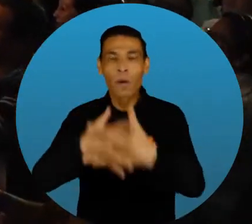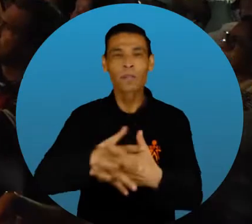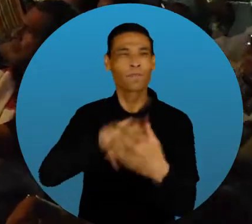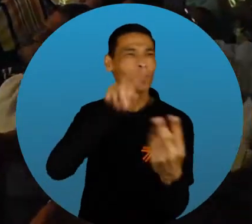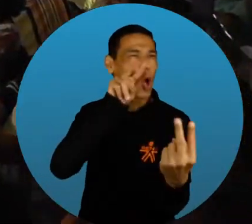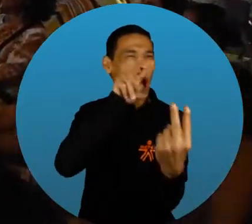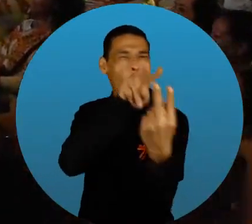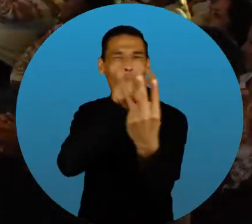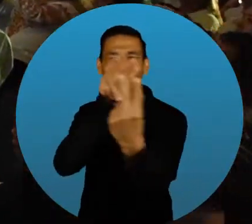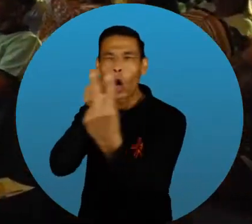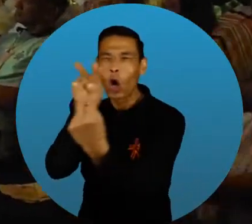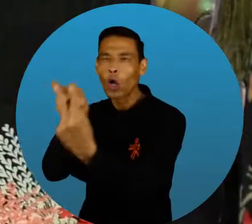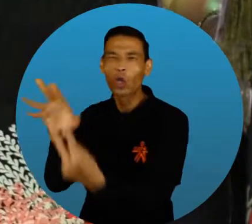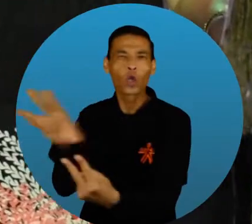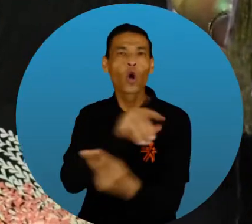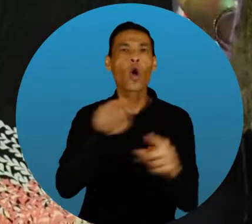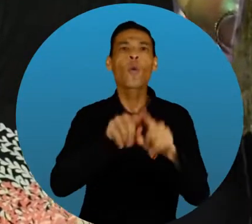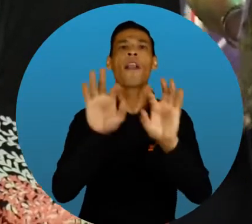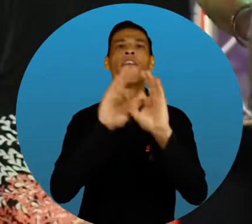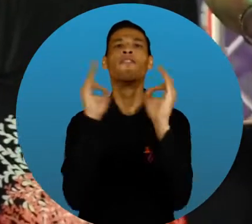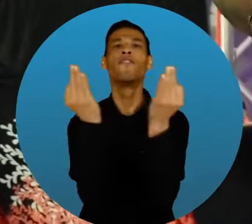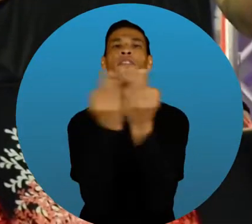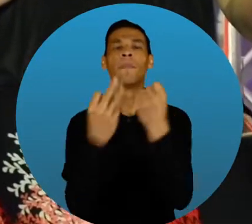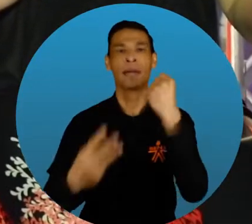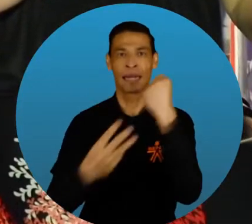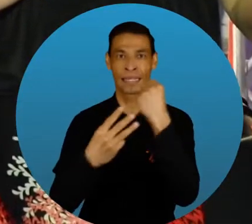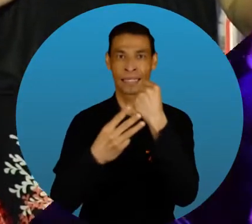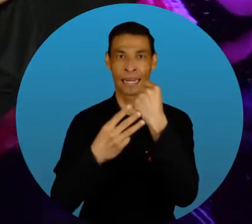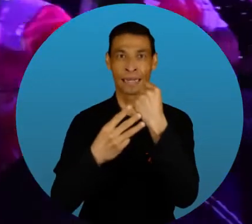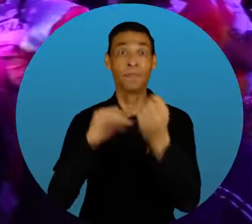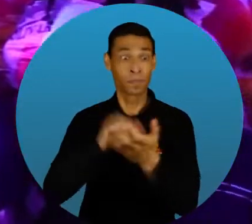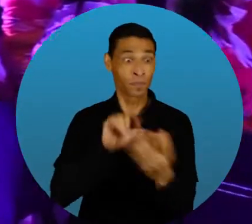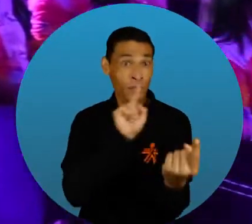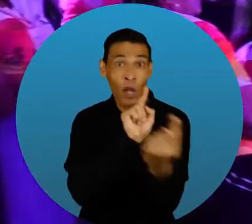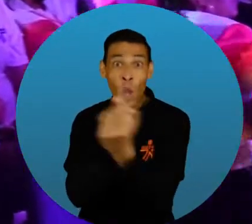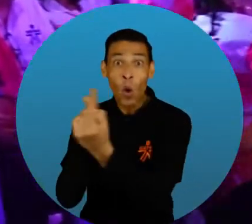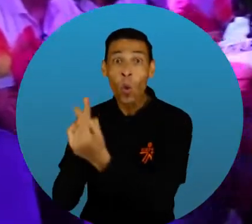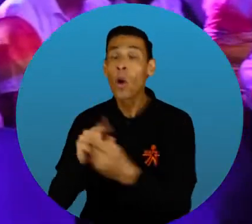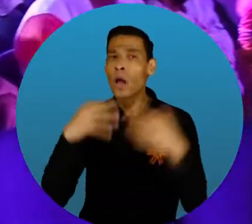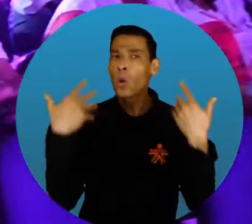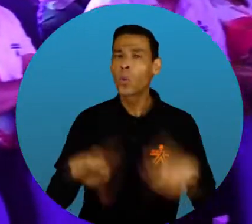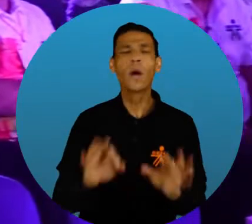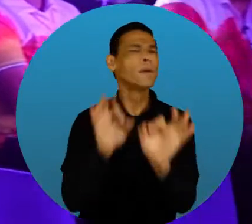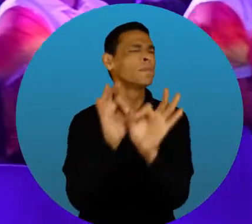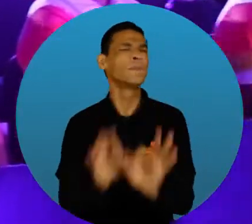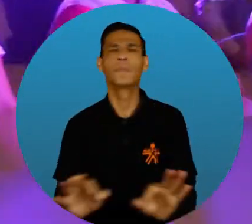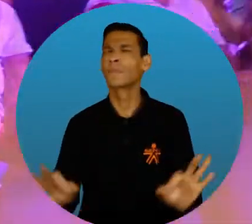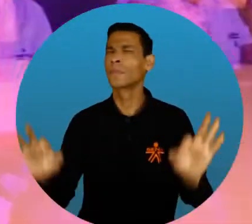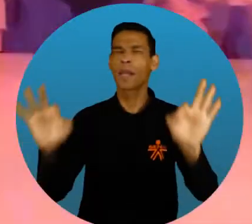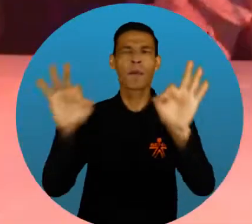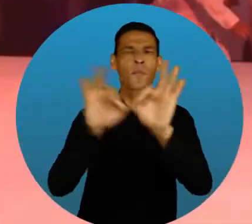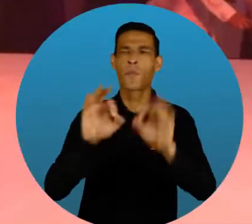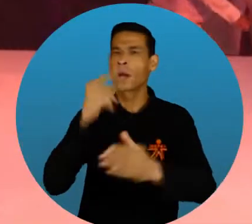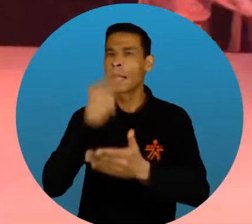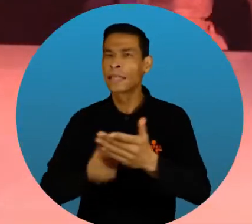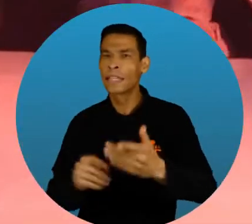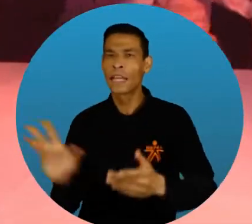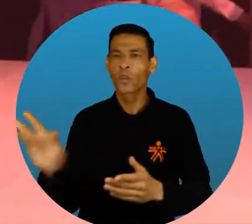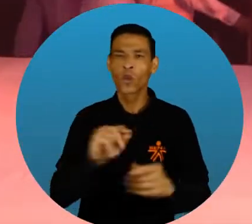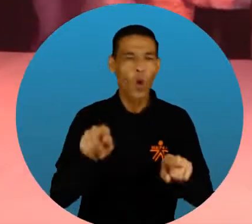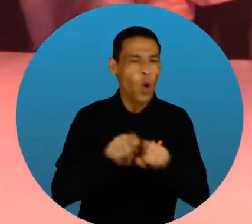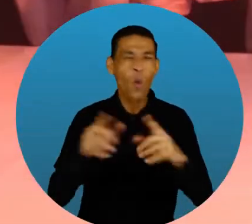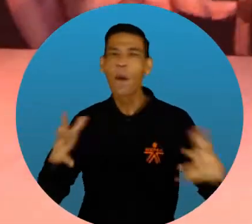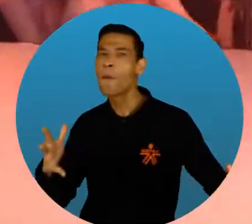conocer con todos los funcionarios del Sena A familia Sena Estos encuentros es lo más importante Es que vamos a